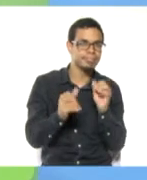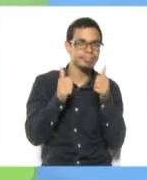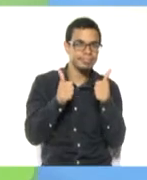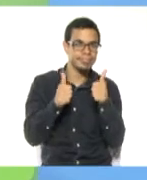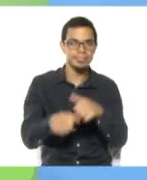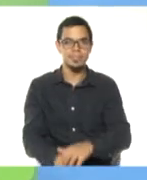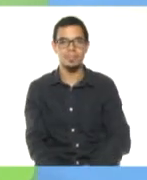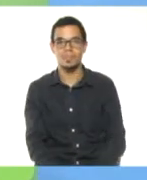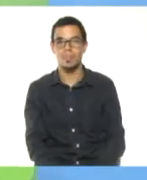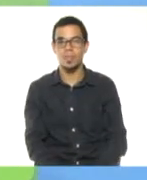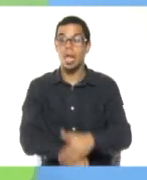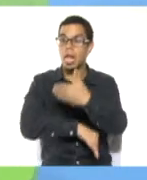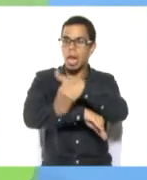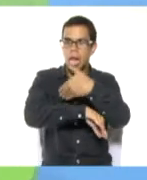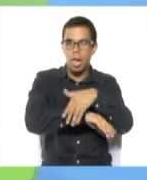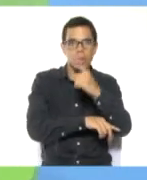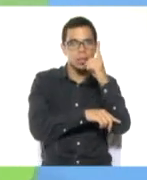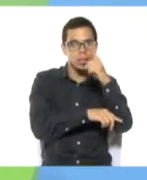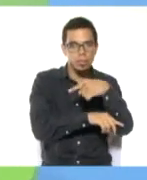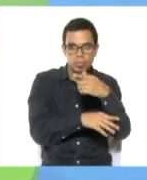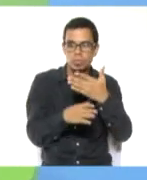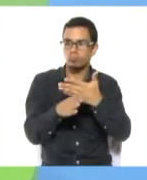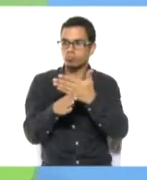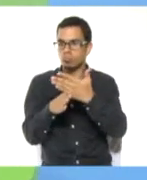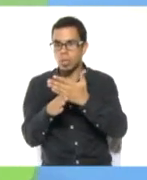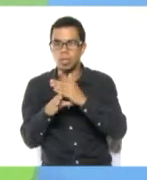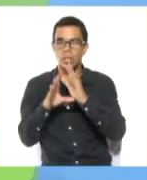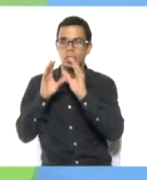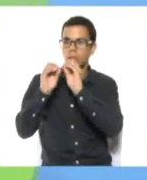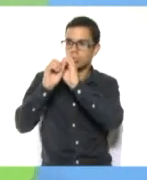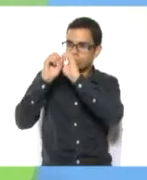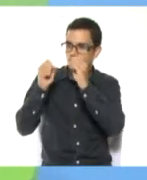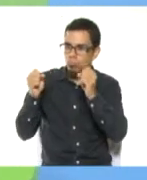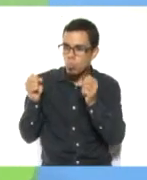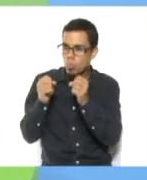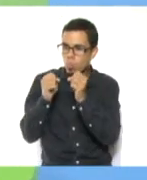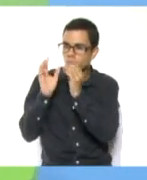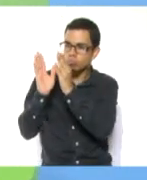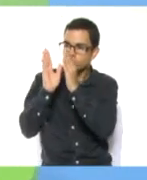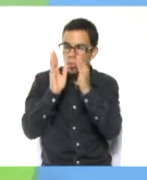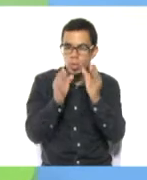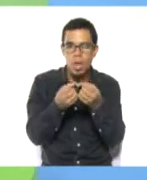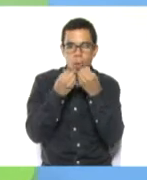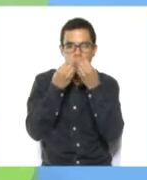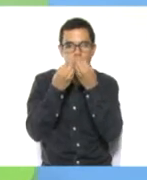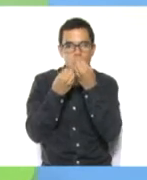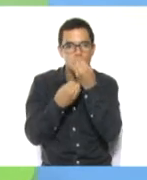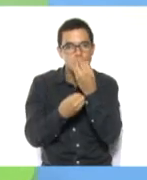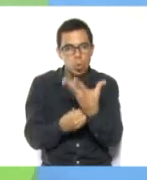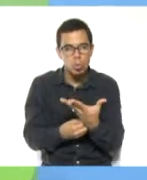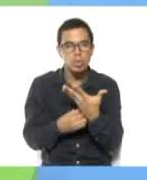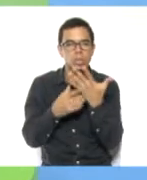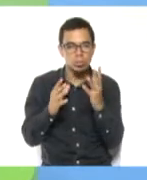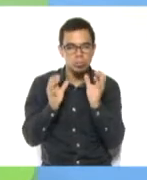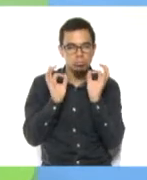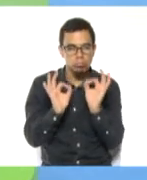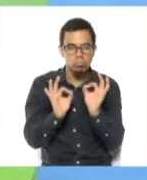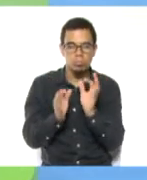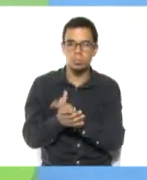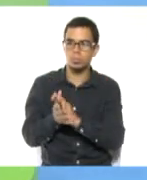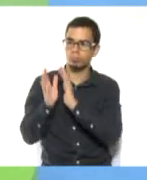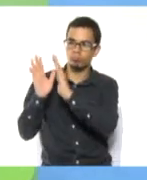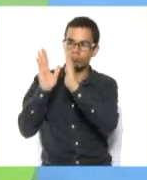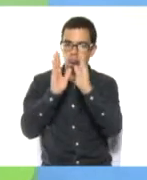la Navidad es un tiempo de mucho colorido, de mucho ambiente, es así como cálido, como rico y es importante que